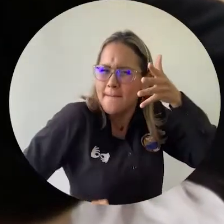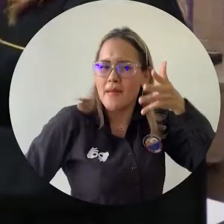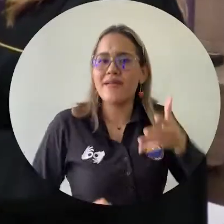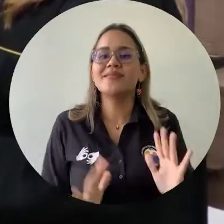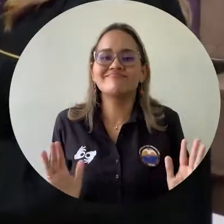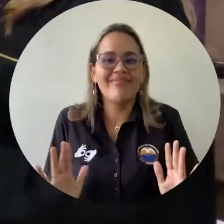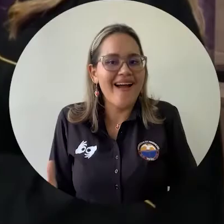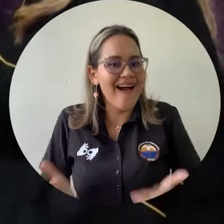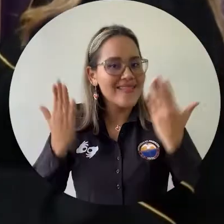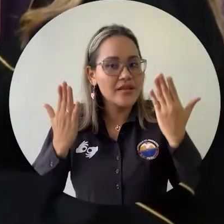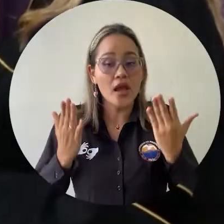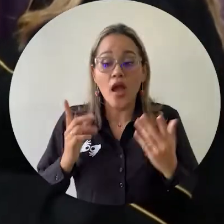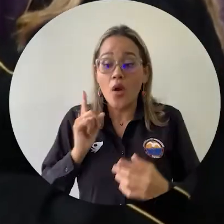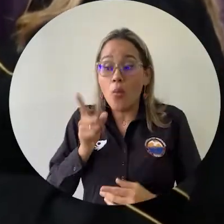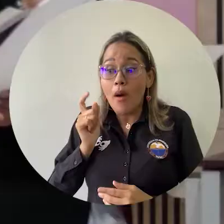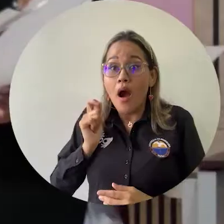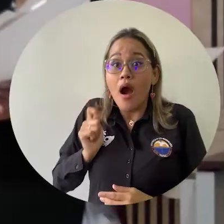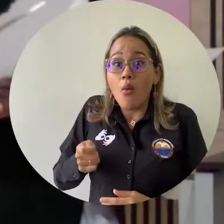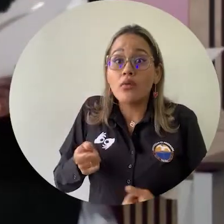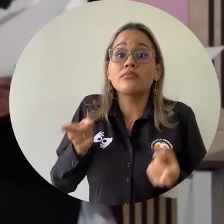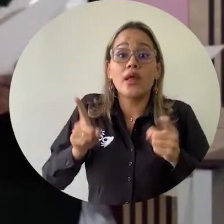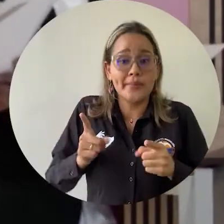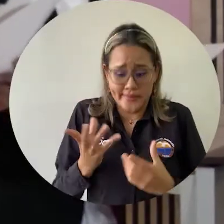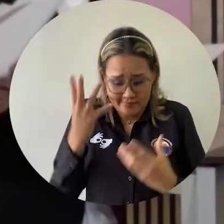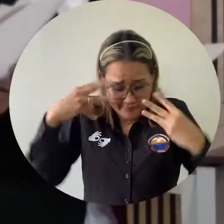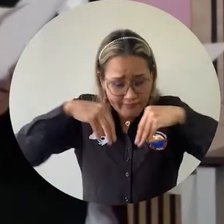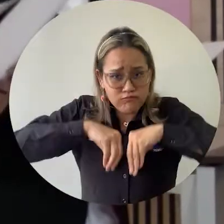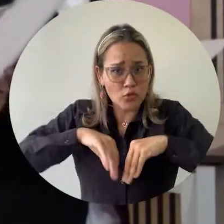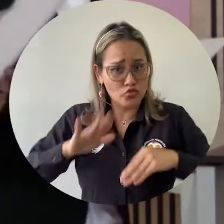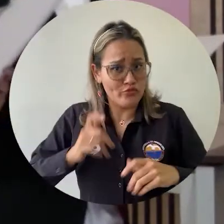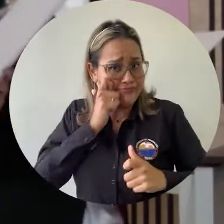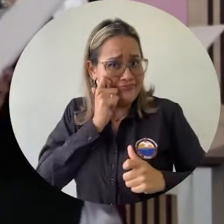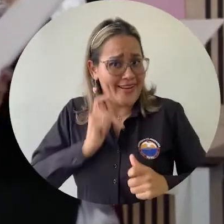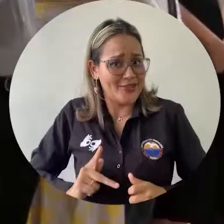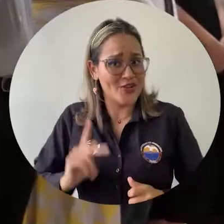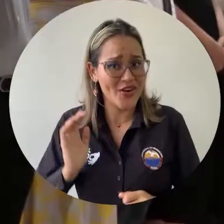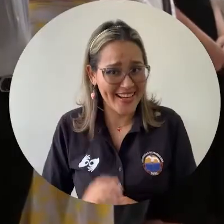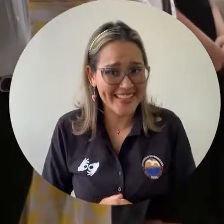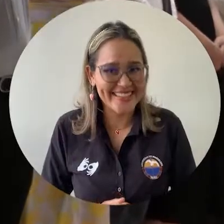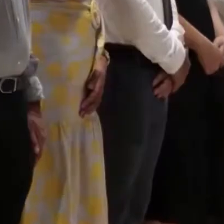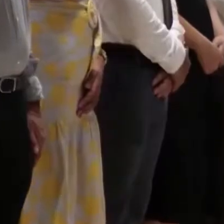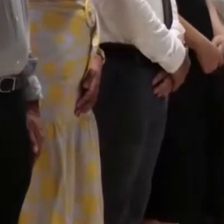abogados, sino también por ser seres humanos, digamos que marcan el principio de mi vida y el final.